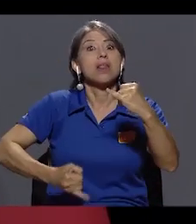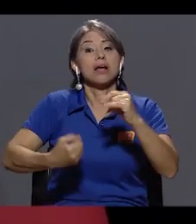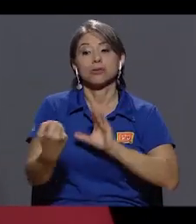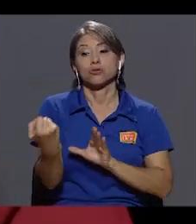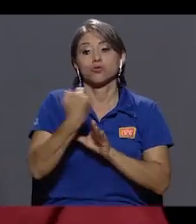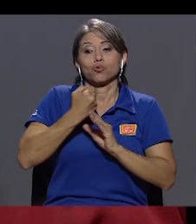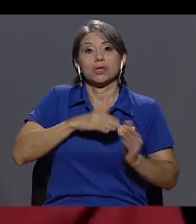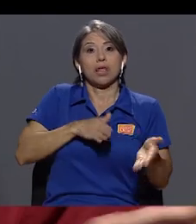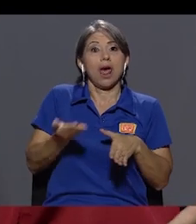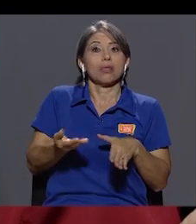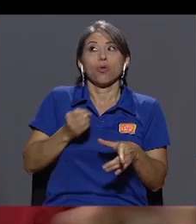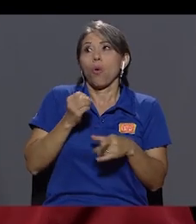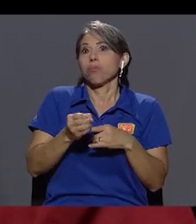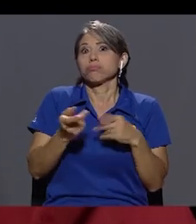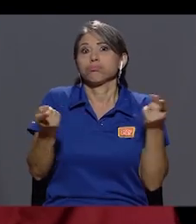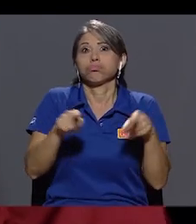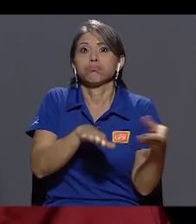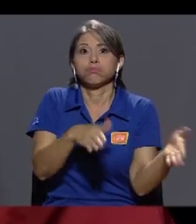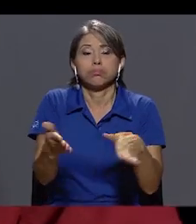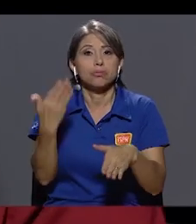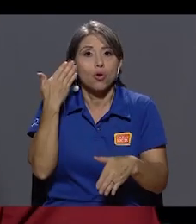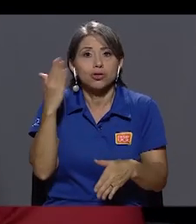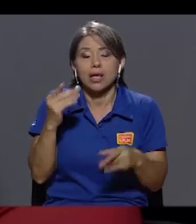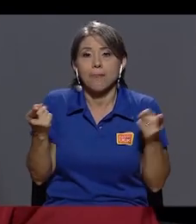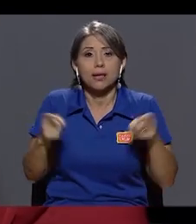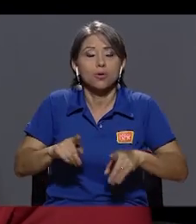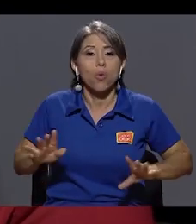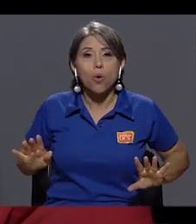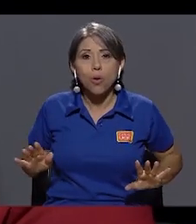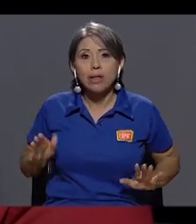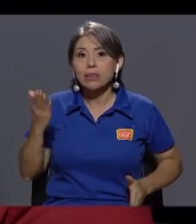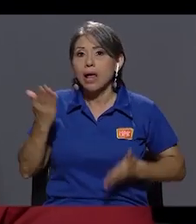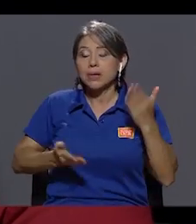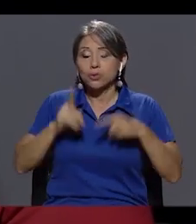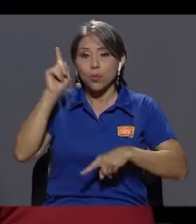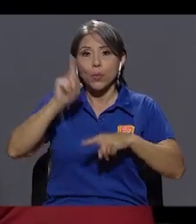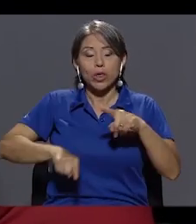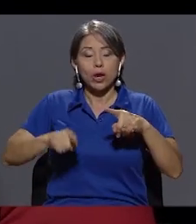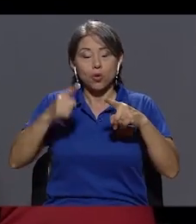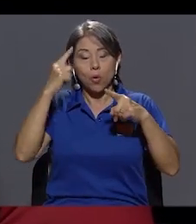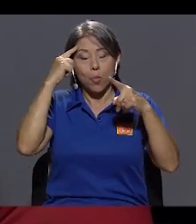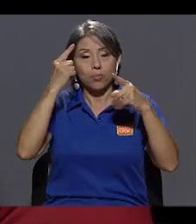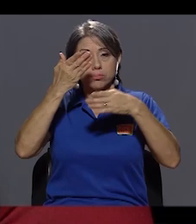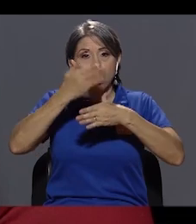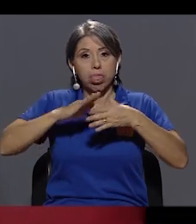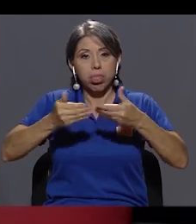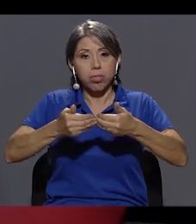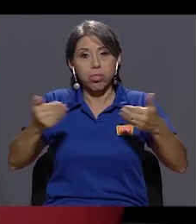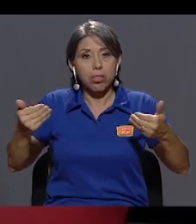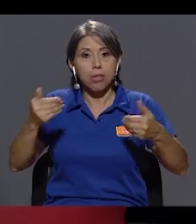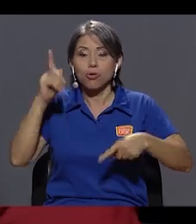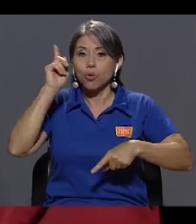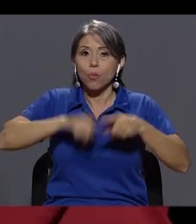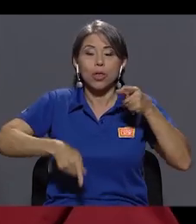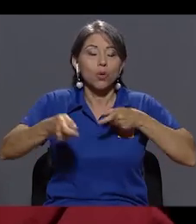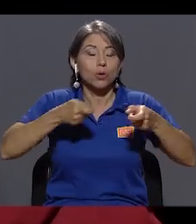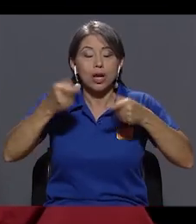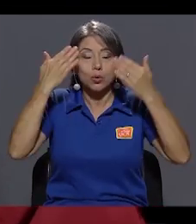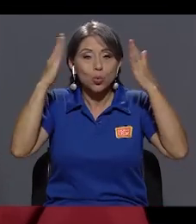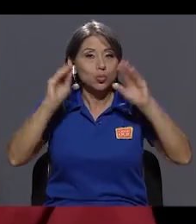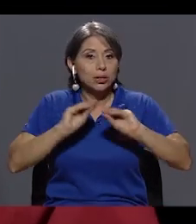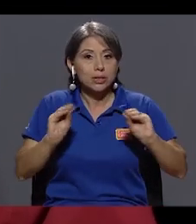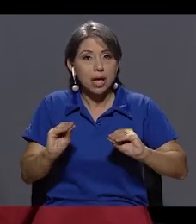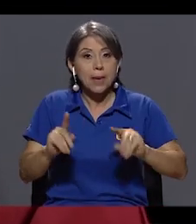matando, porque no sé qué fue lo que pasó ahí, si no pudieron dividir eso de alguna forma, o no pudieron controlarlo, o qué.